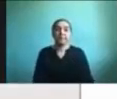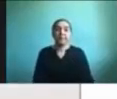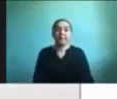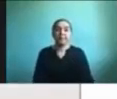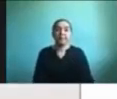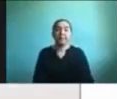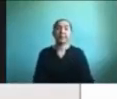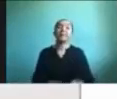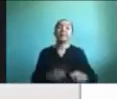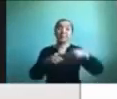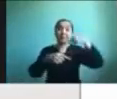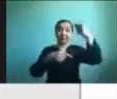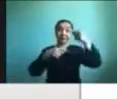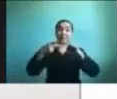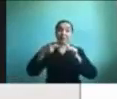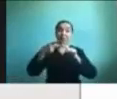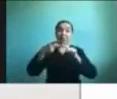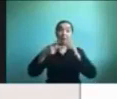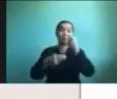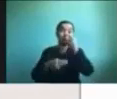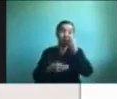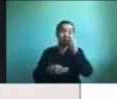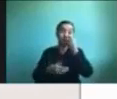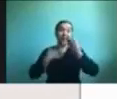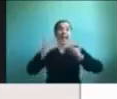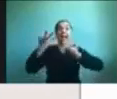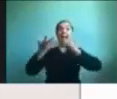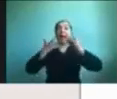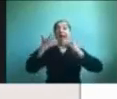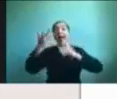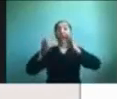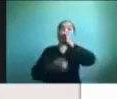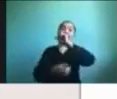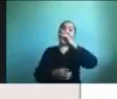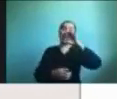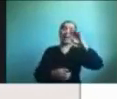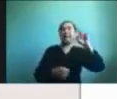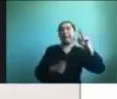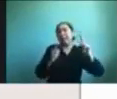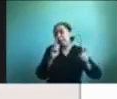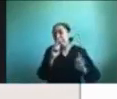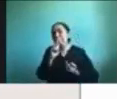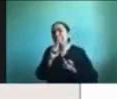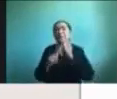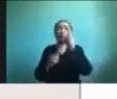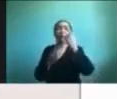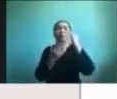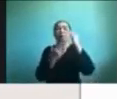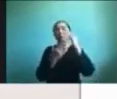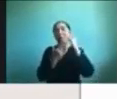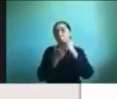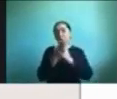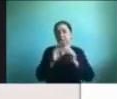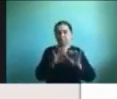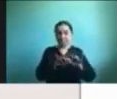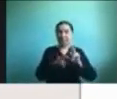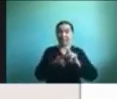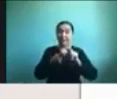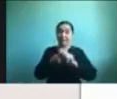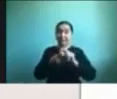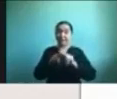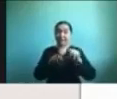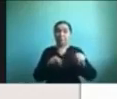seguimos con el cantaletras que es uno de los primeros programas que se hizo en CDT está orientado principalmente para